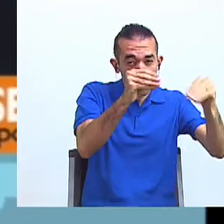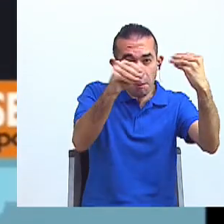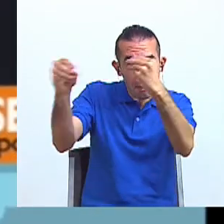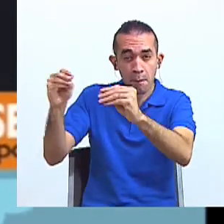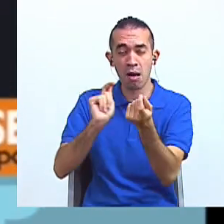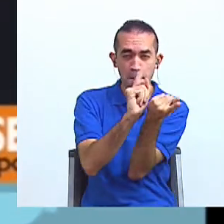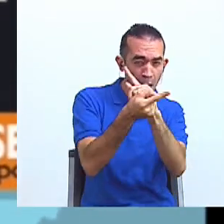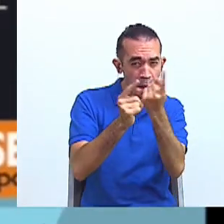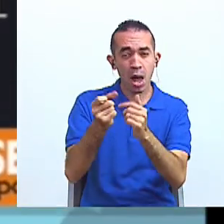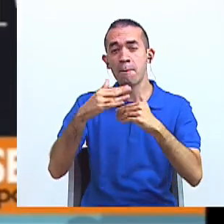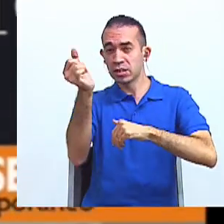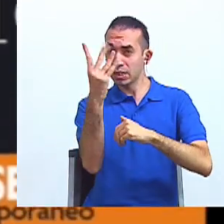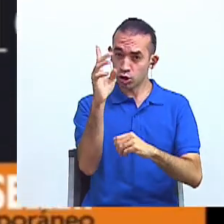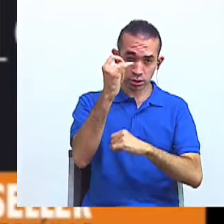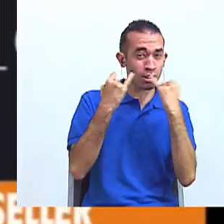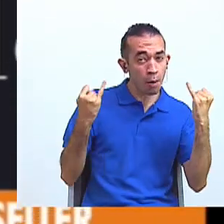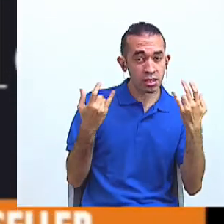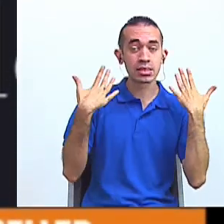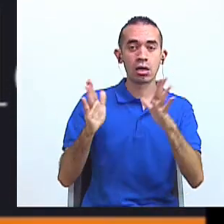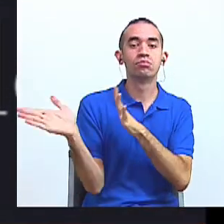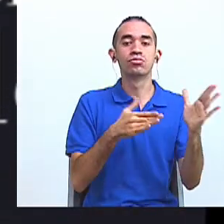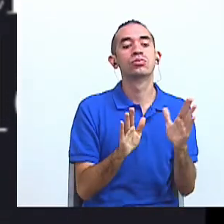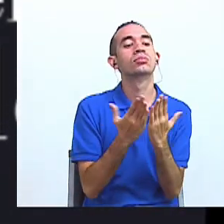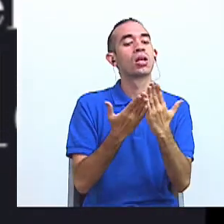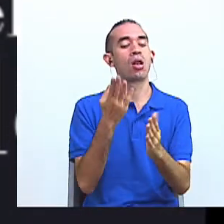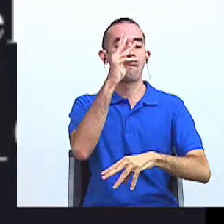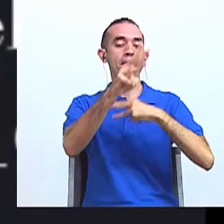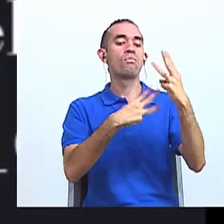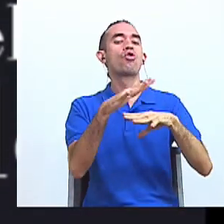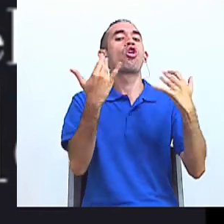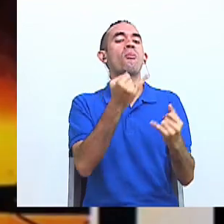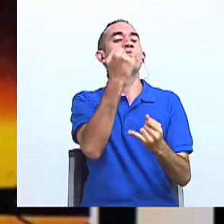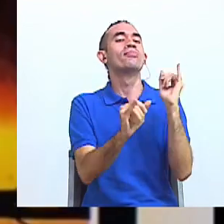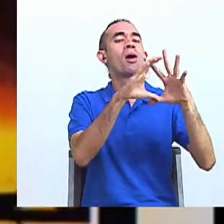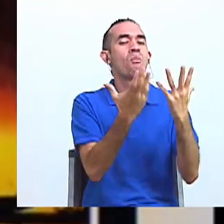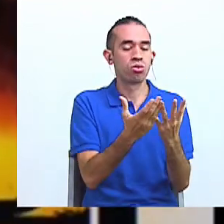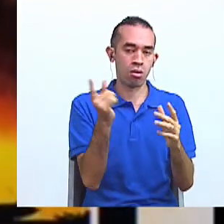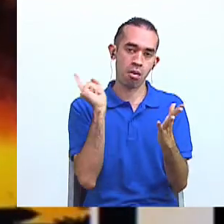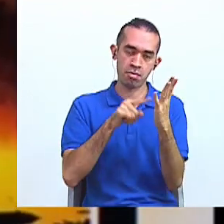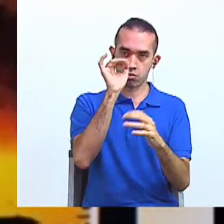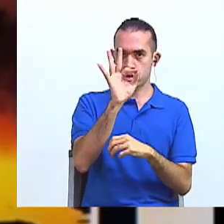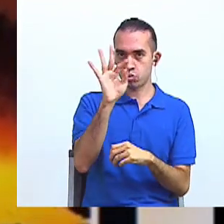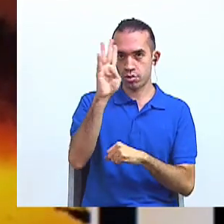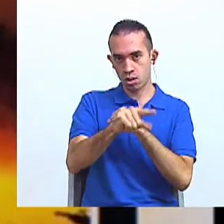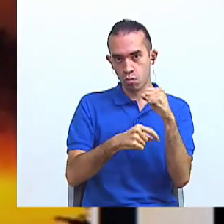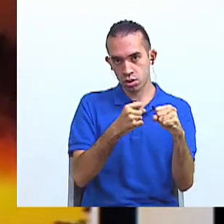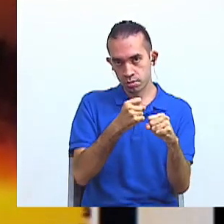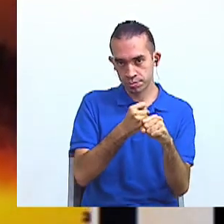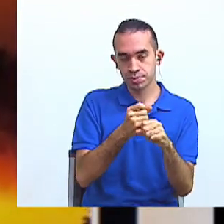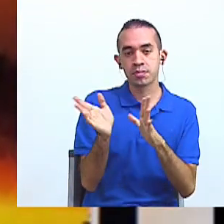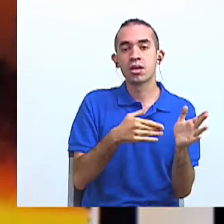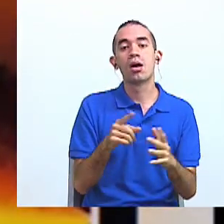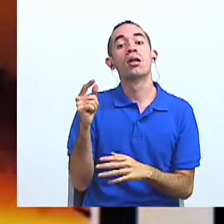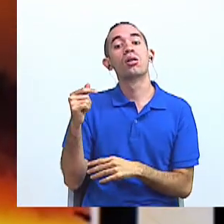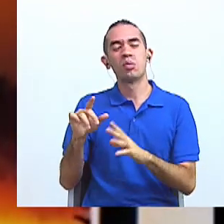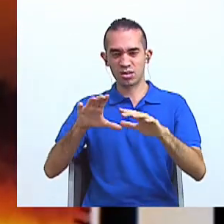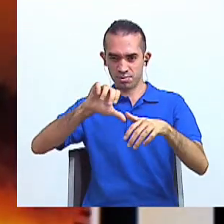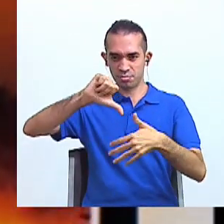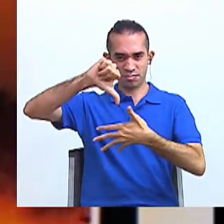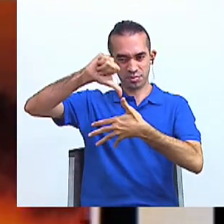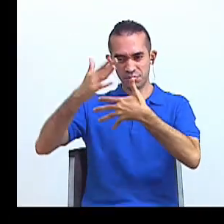idiomas. Le siguieron en éxito Mundo del fin del mundo en 1994, Patagon Express en 1995,